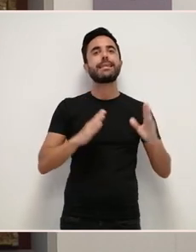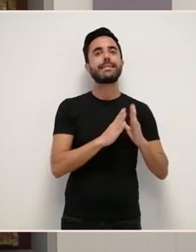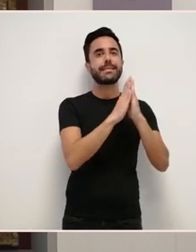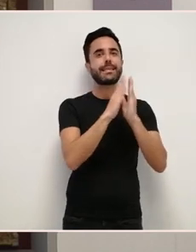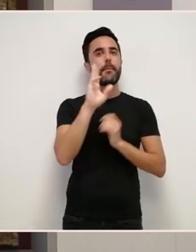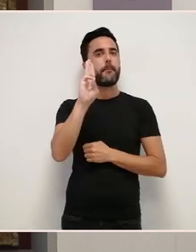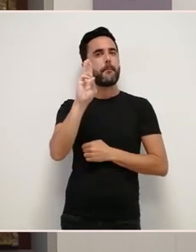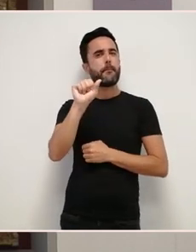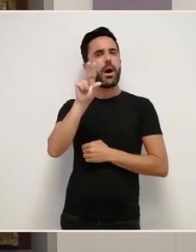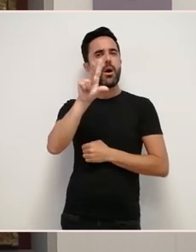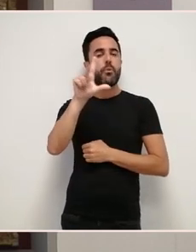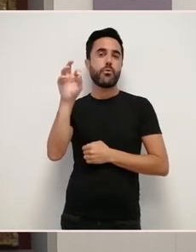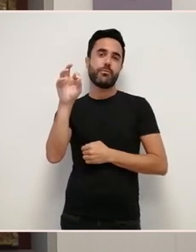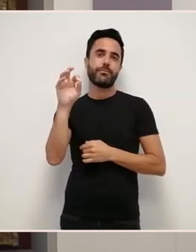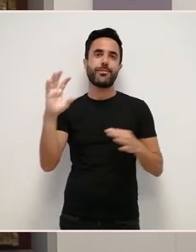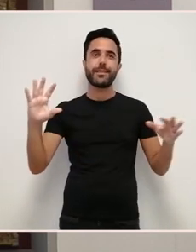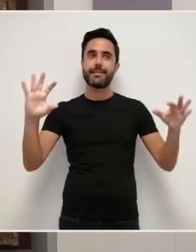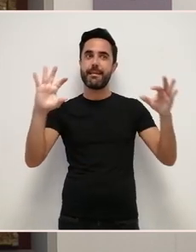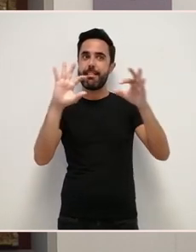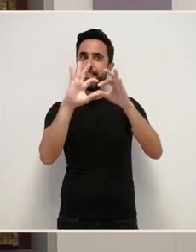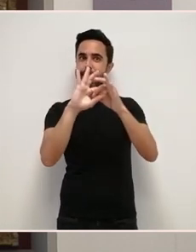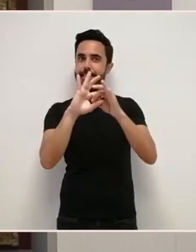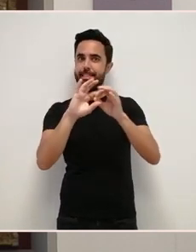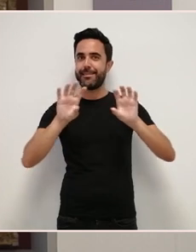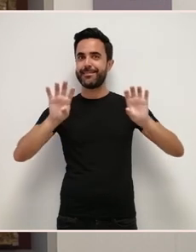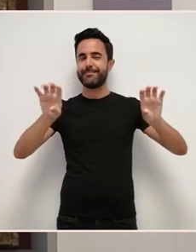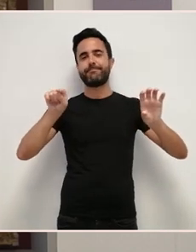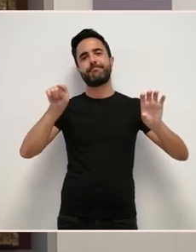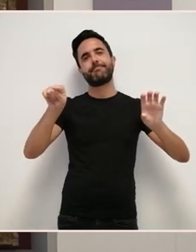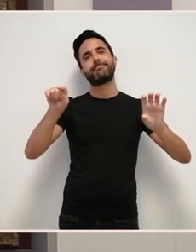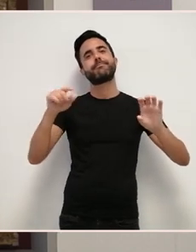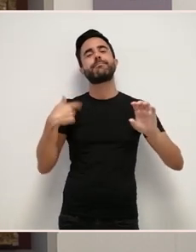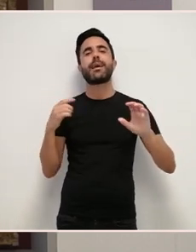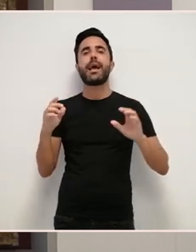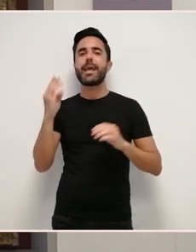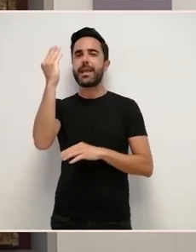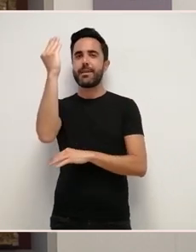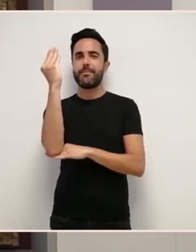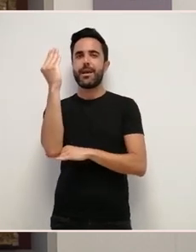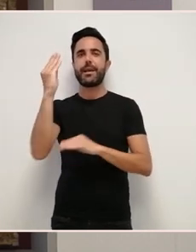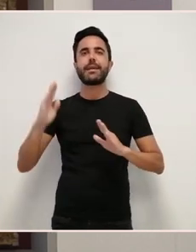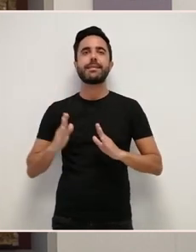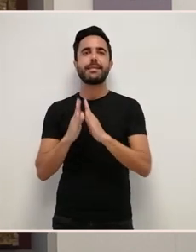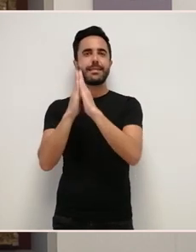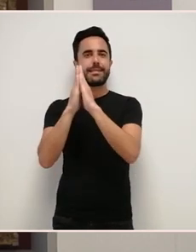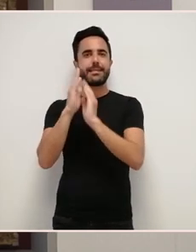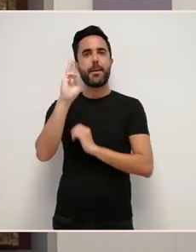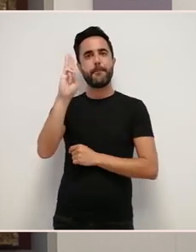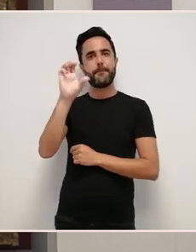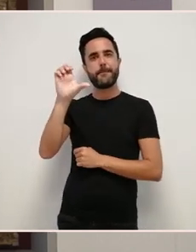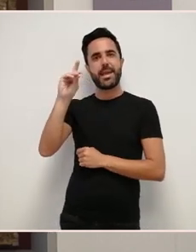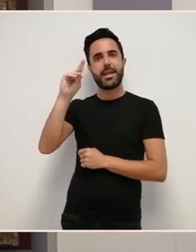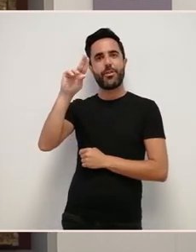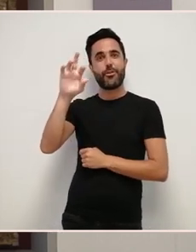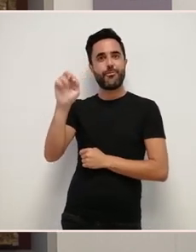no segundo corpo, facendo parella con San Paulo, estaría unha imaxe de San Pedro Do mesmo xeito que ocorre